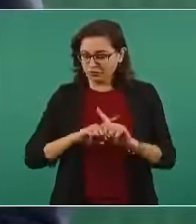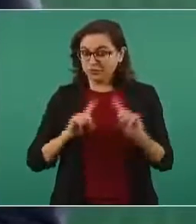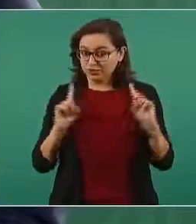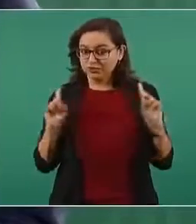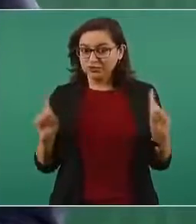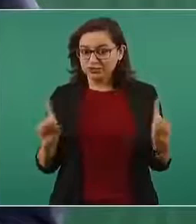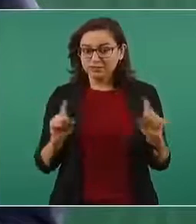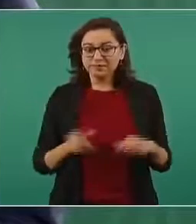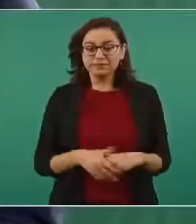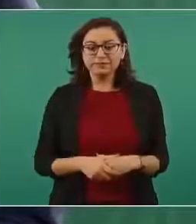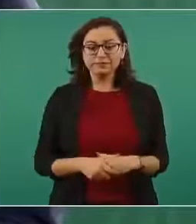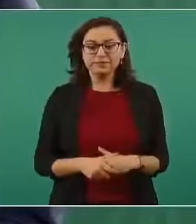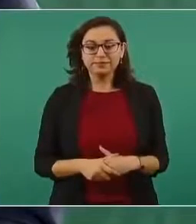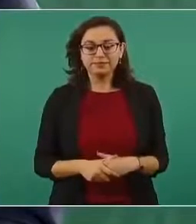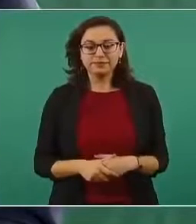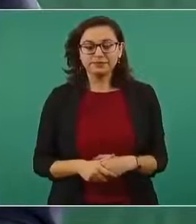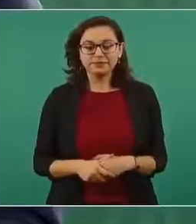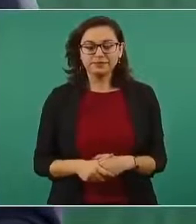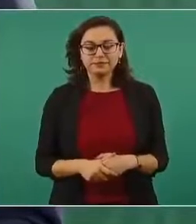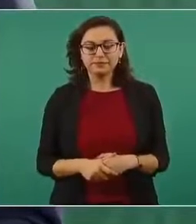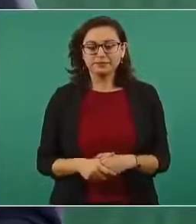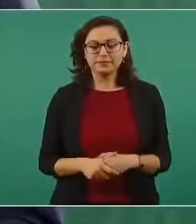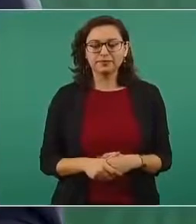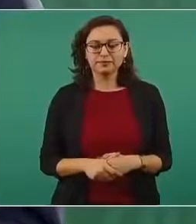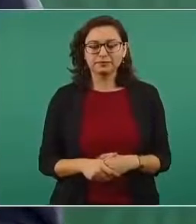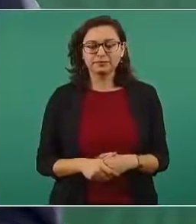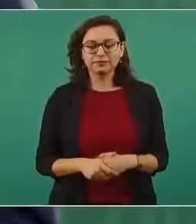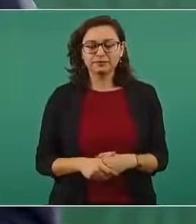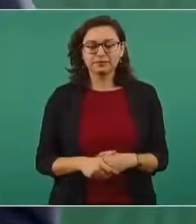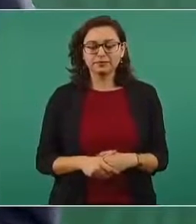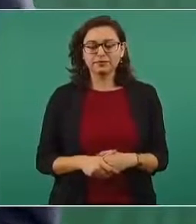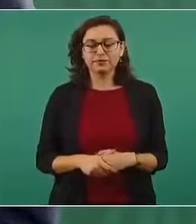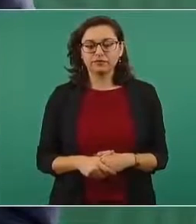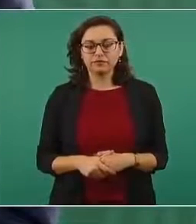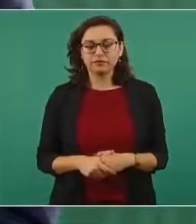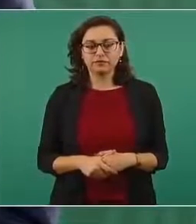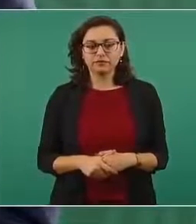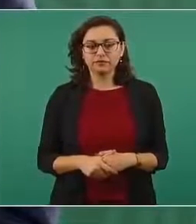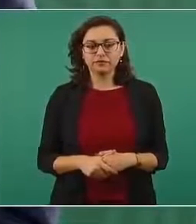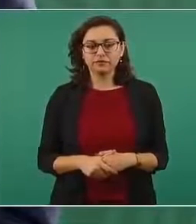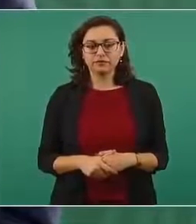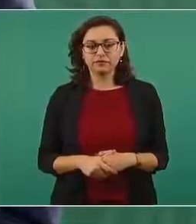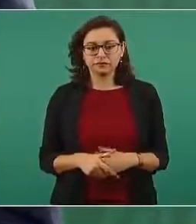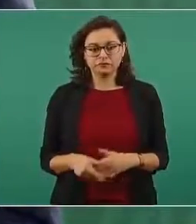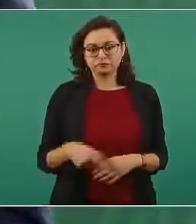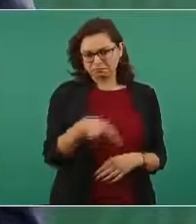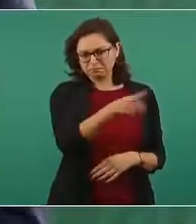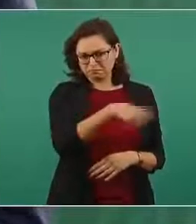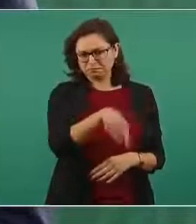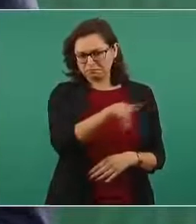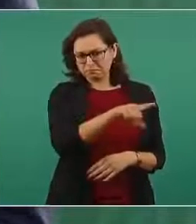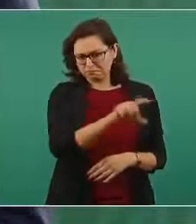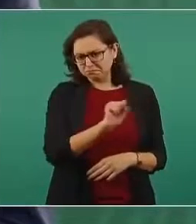distintos. Ellos son admiradores del